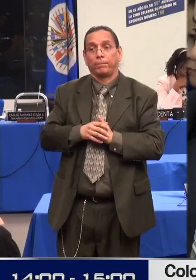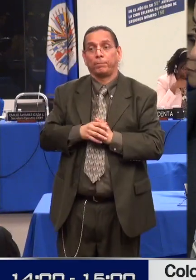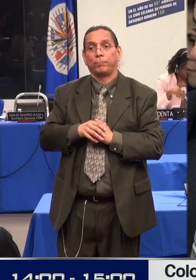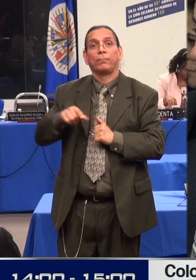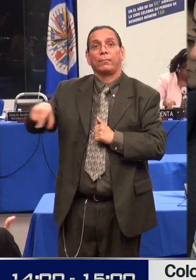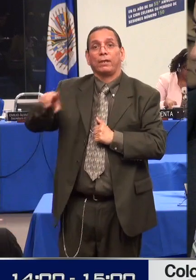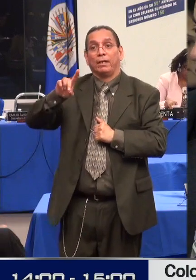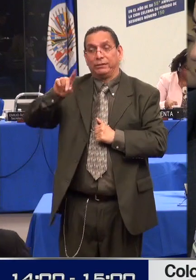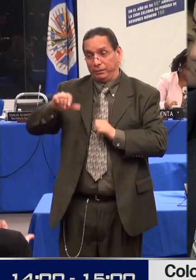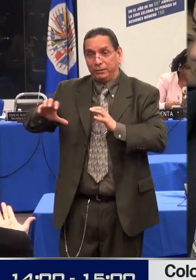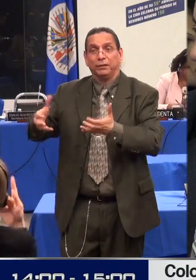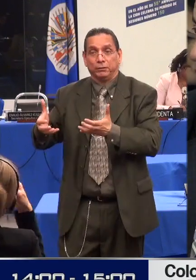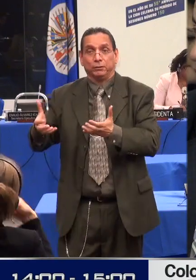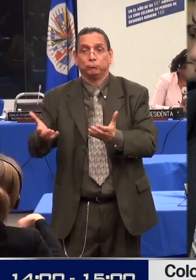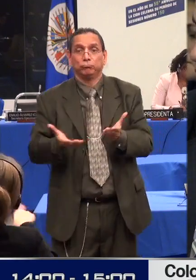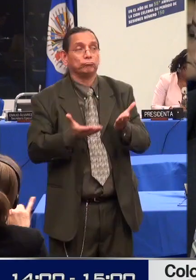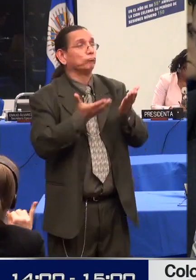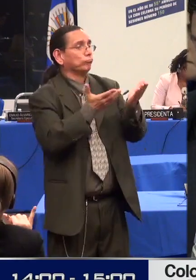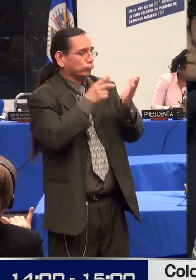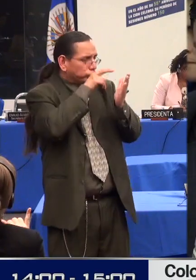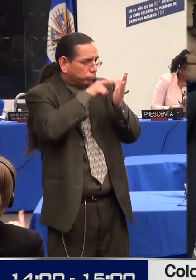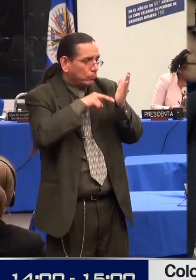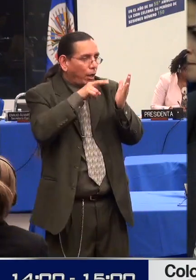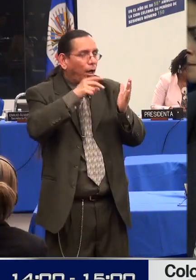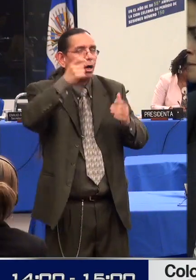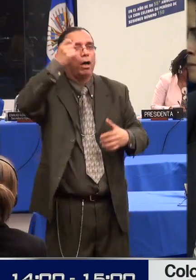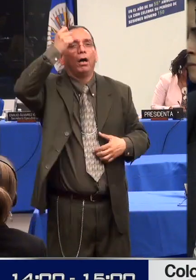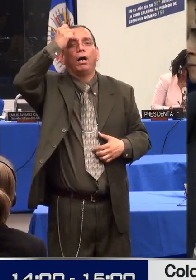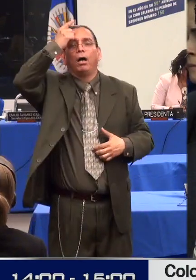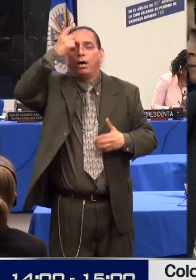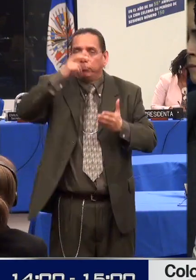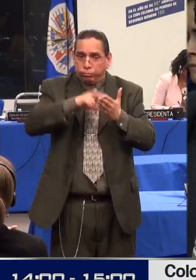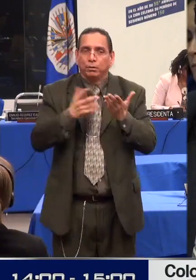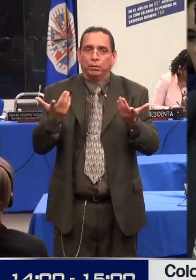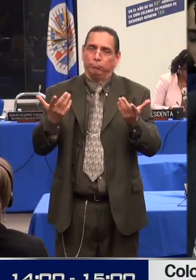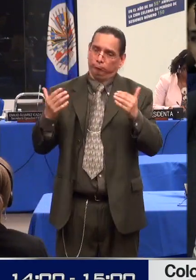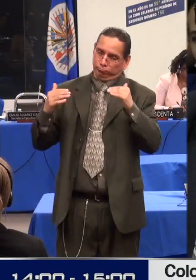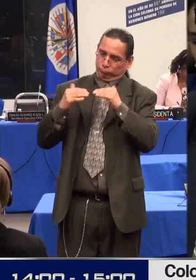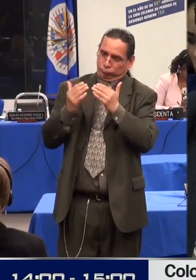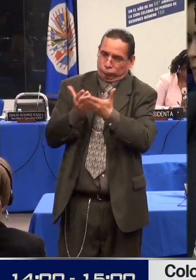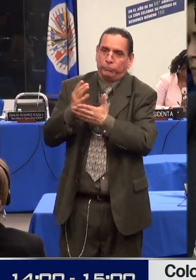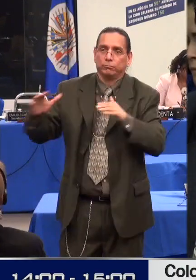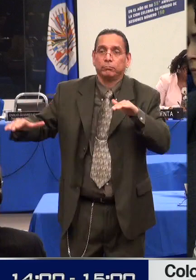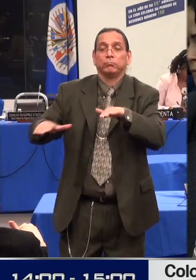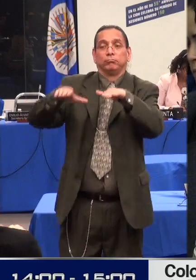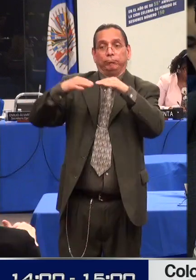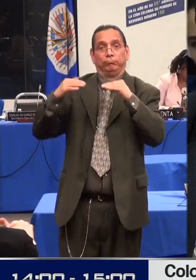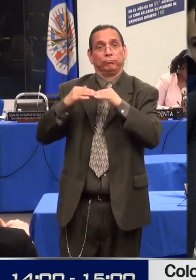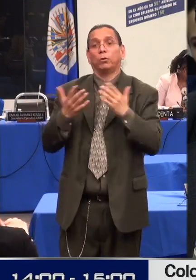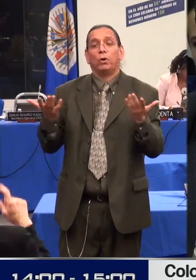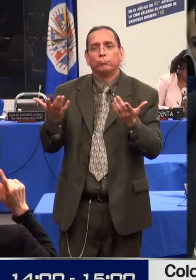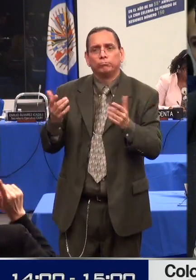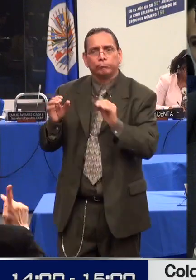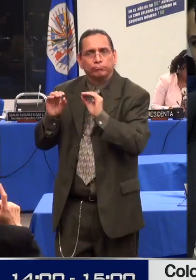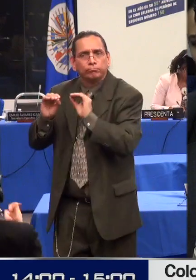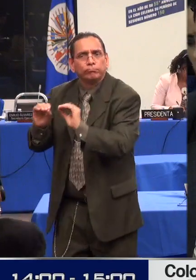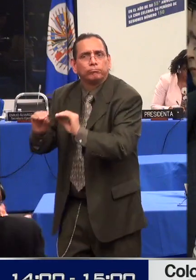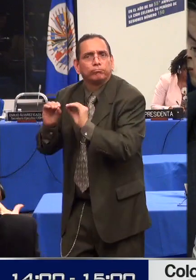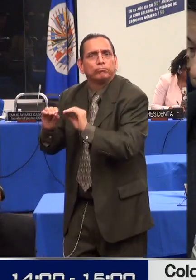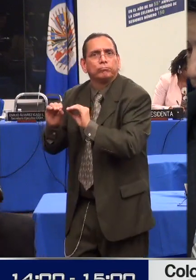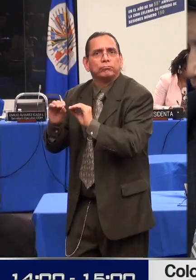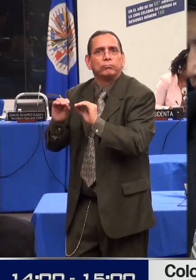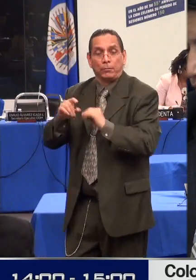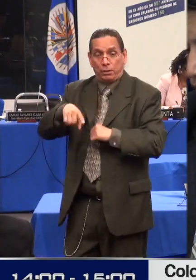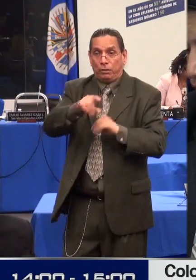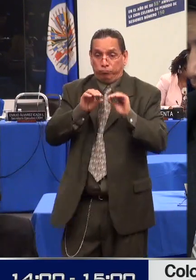profesionales de la salud, personas con discapacidad, líderes y lideresas de organizaciones víctimas de violencia sexual. Se han transferido